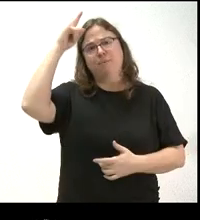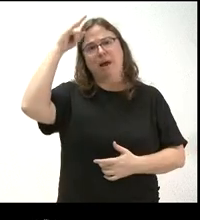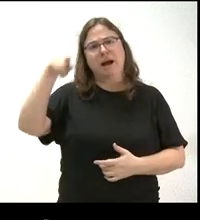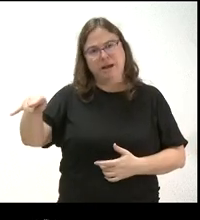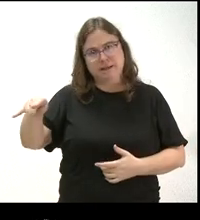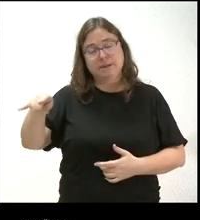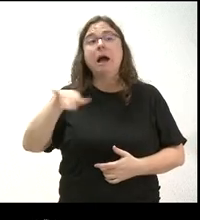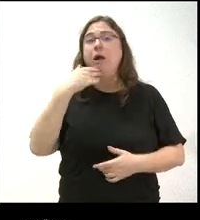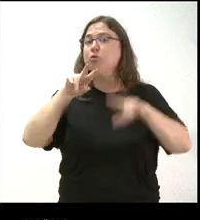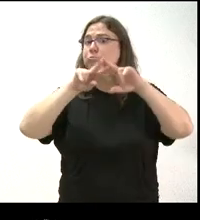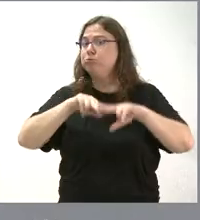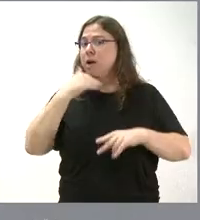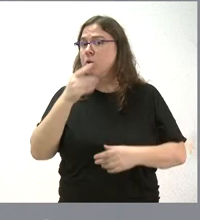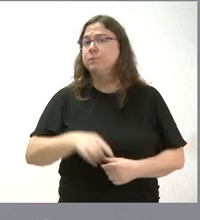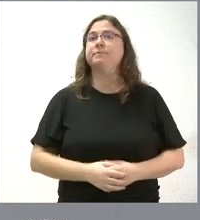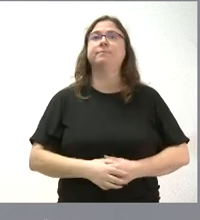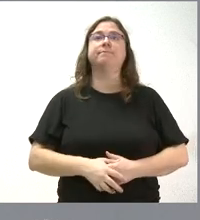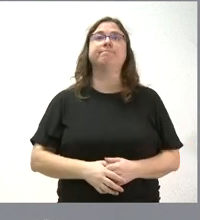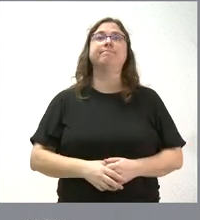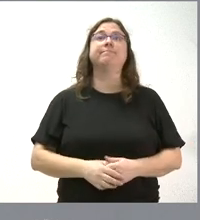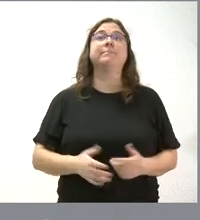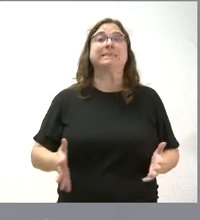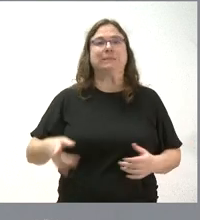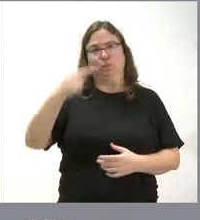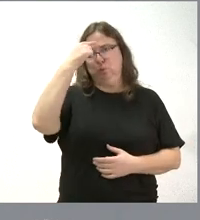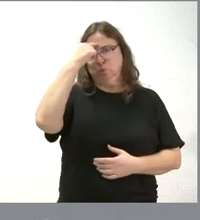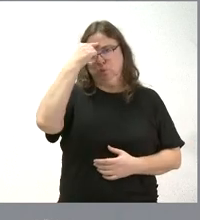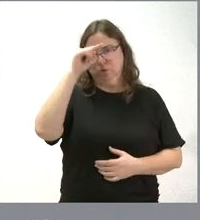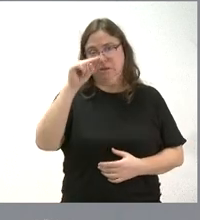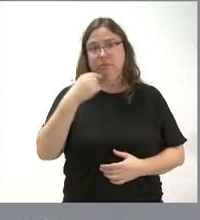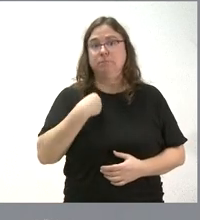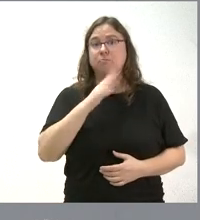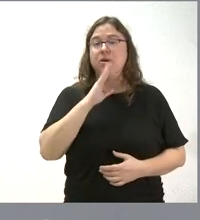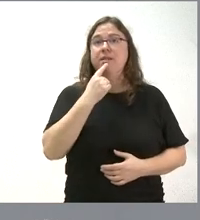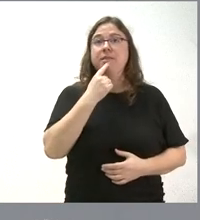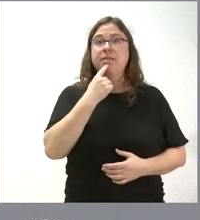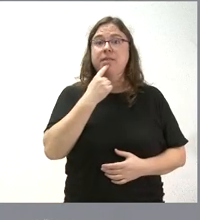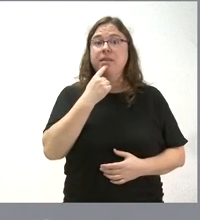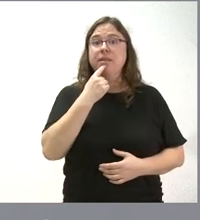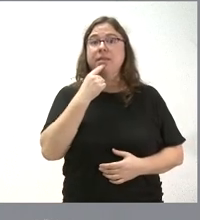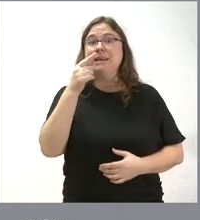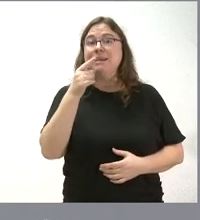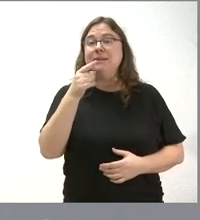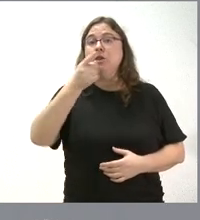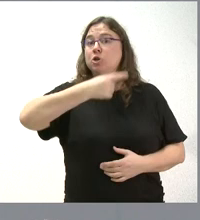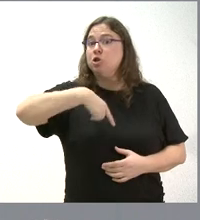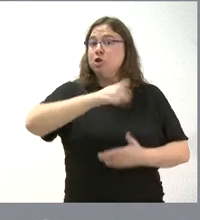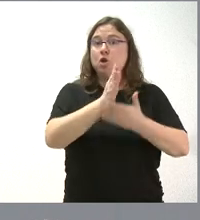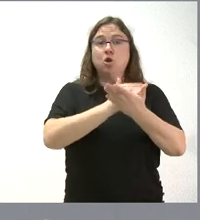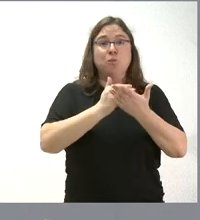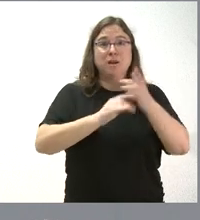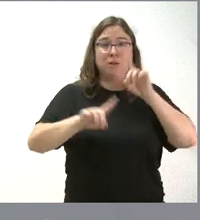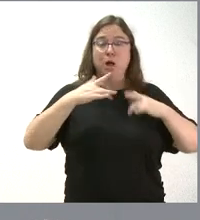analizado. Saben ustedes, como usted bien dice, que La Mancha es una de las comunidades de nuestro entorno que tiene menos